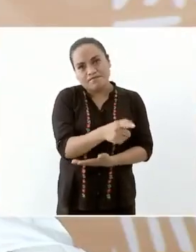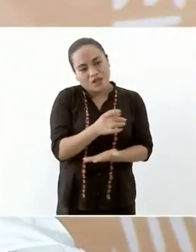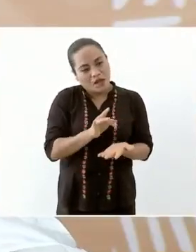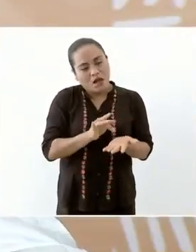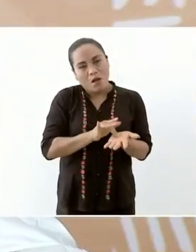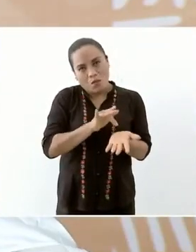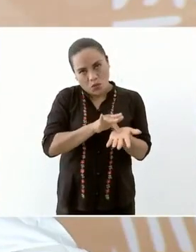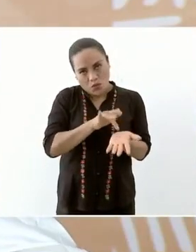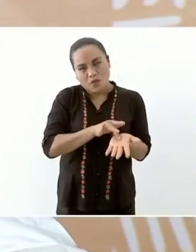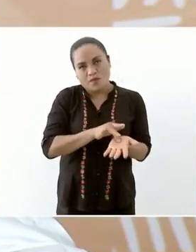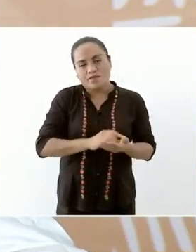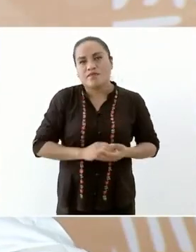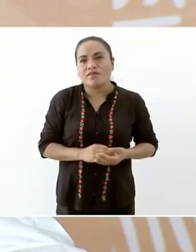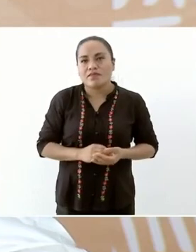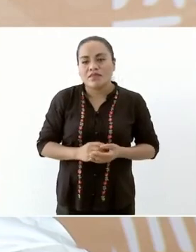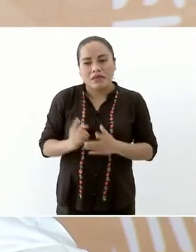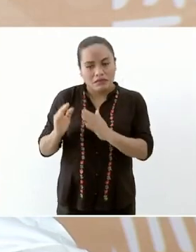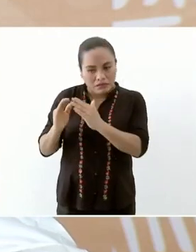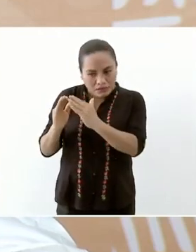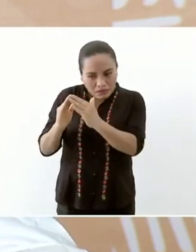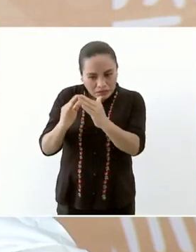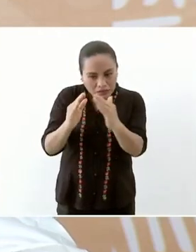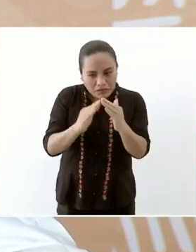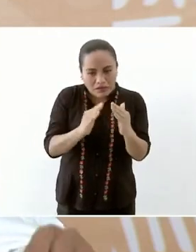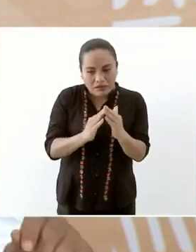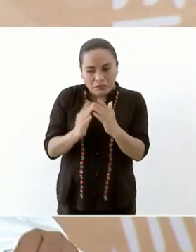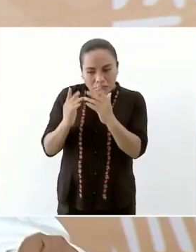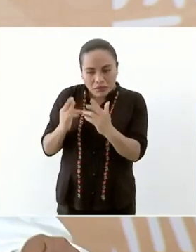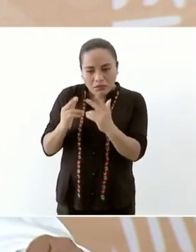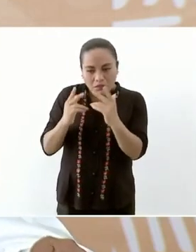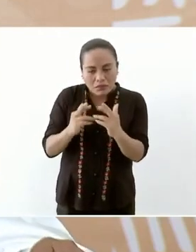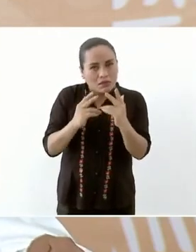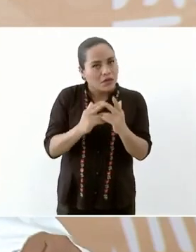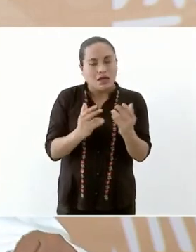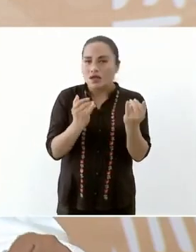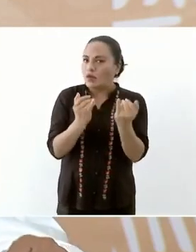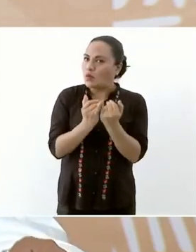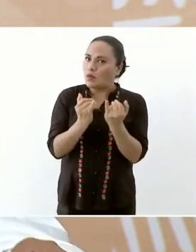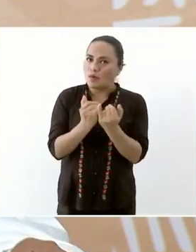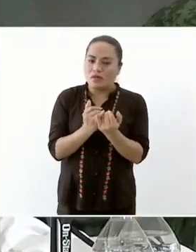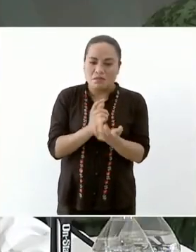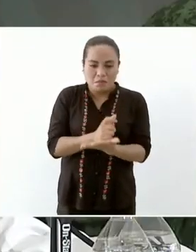en el caso de las viviendas lo mismo de manera directa